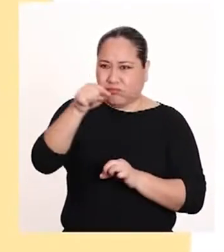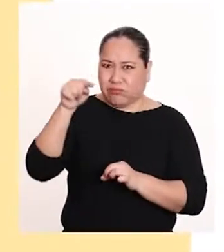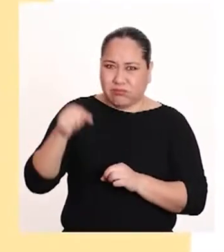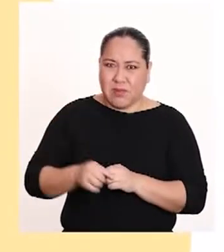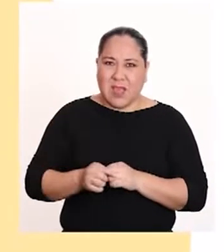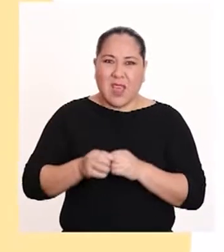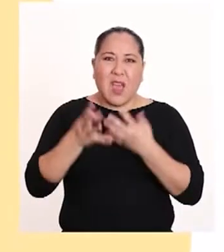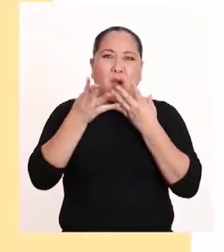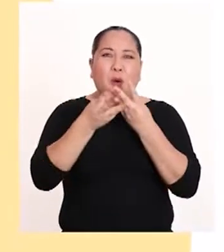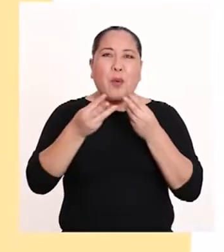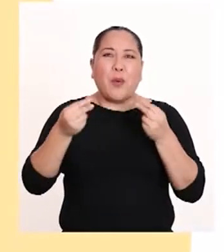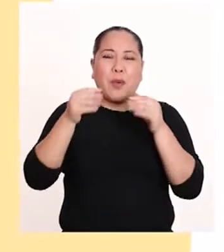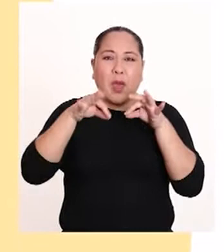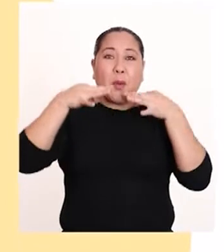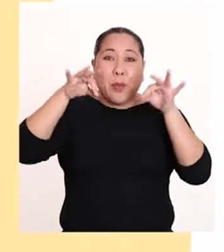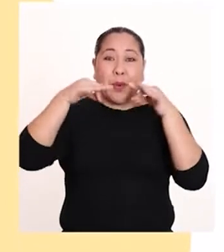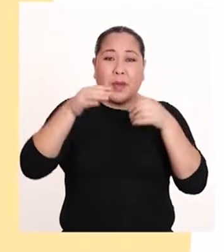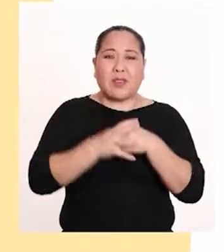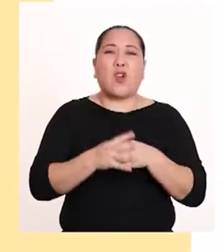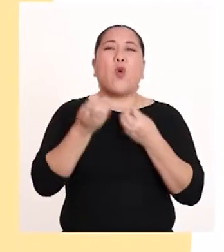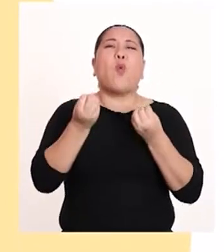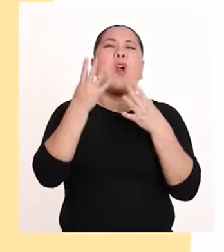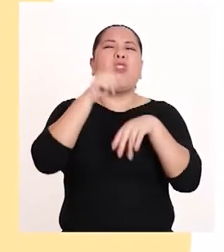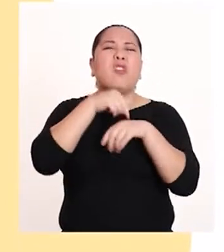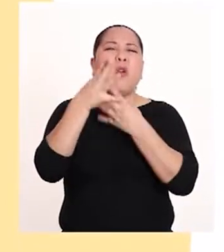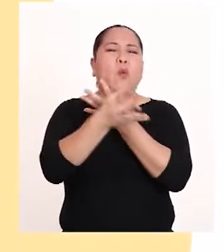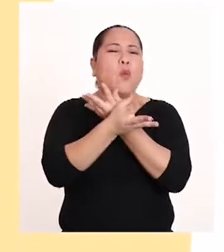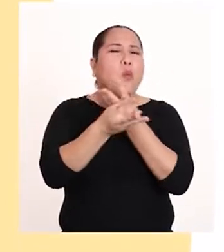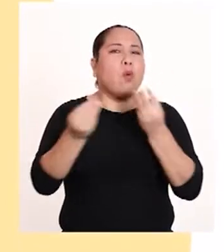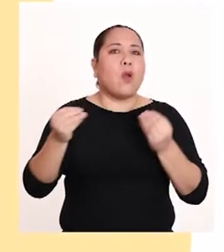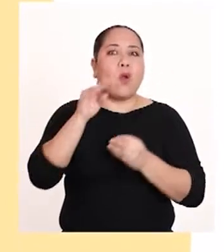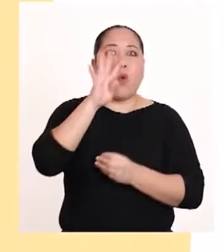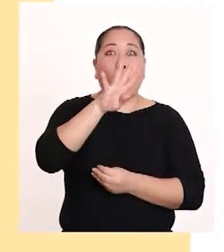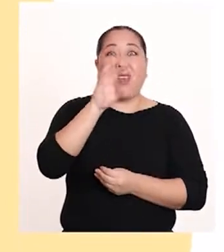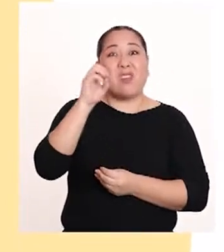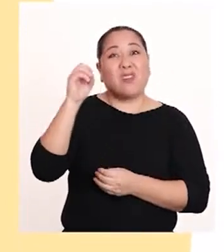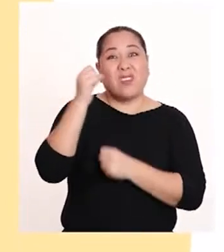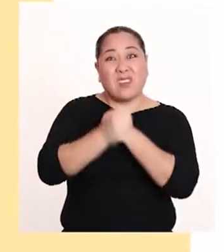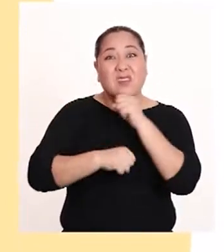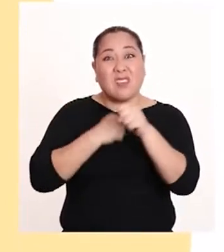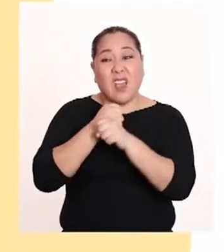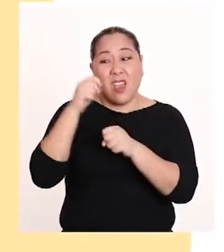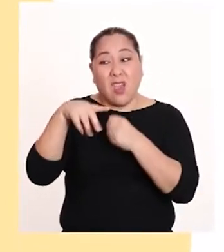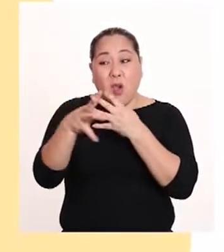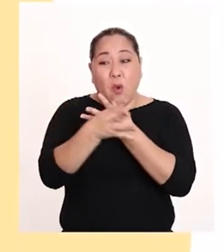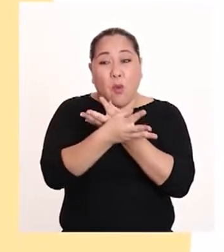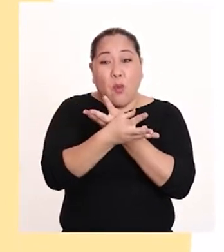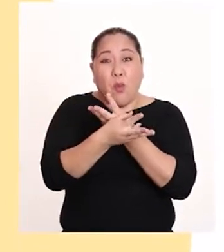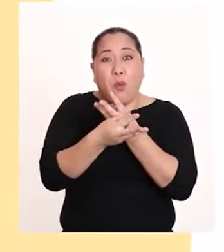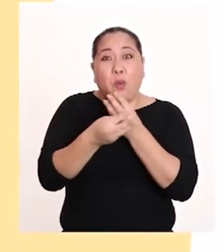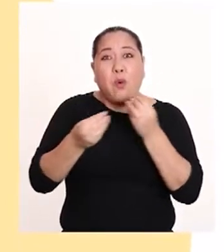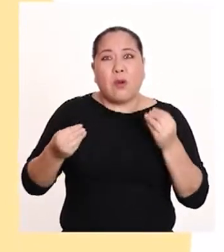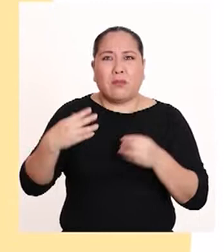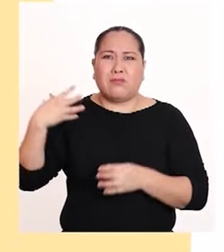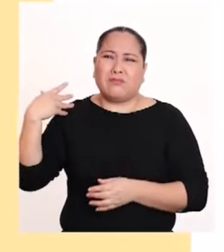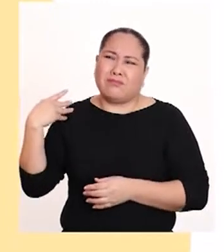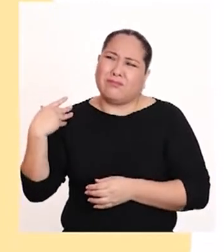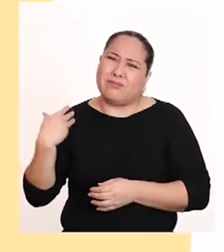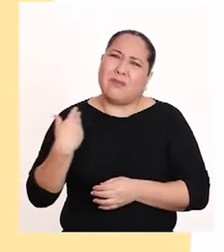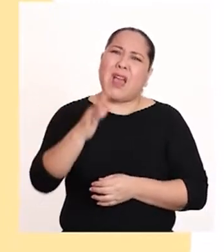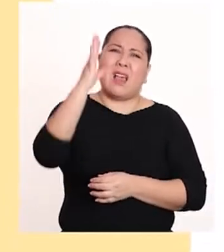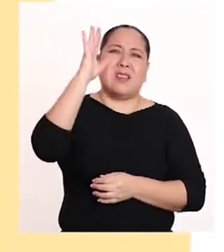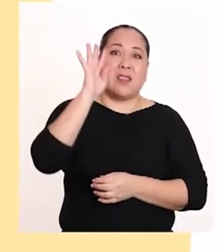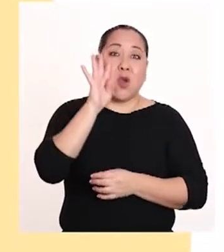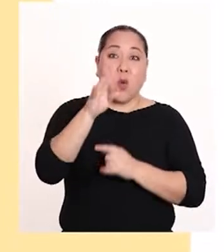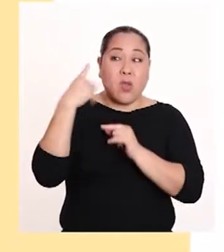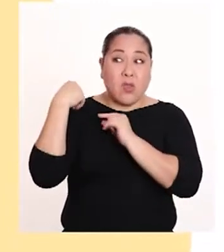aproximado de degradación de una bolsa de plástico es de 400 años. Es decir, pueden pasar